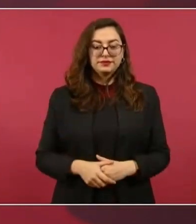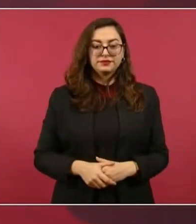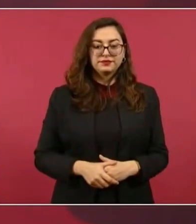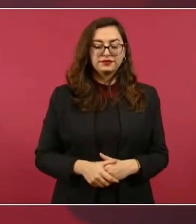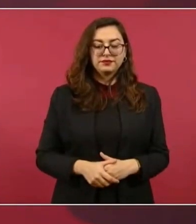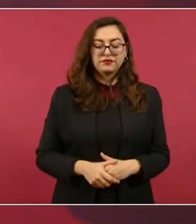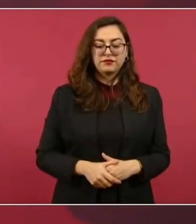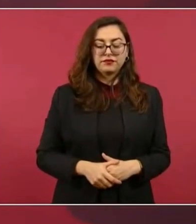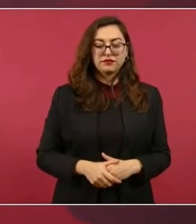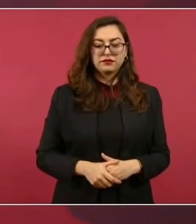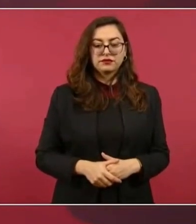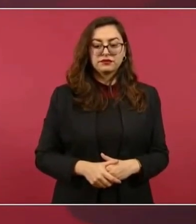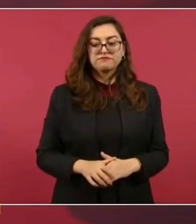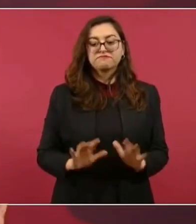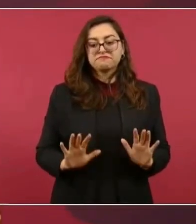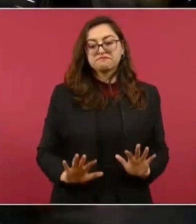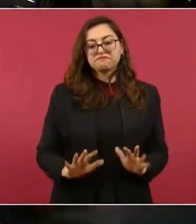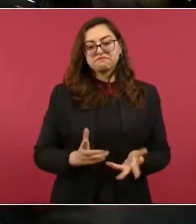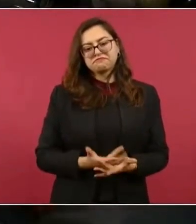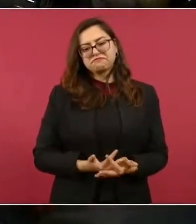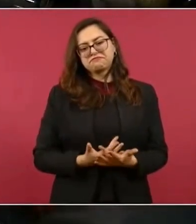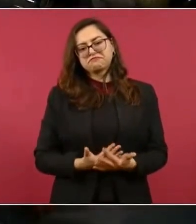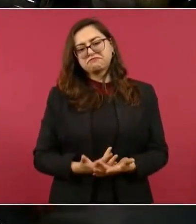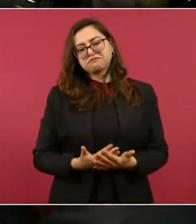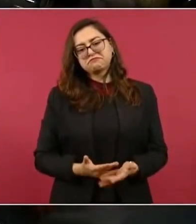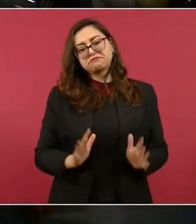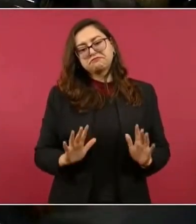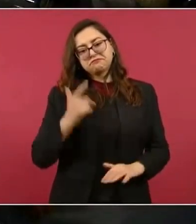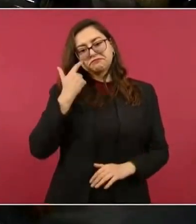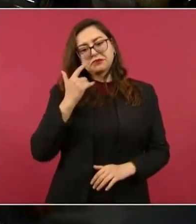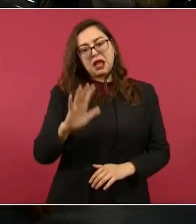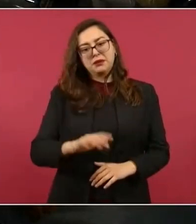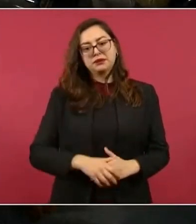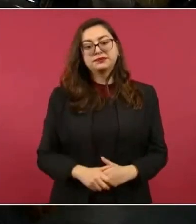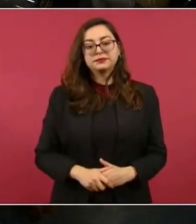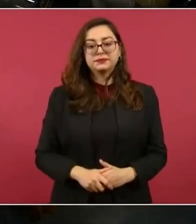Entonces, vamos a esperar a ver qué sucede.